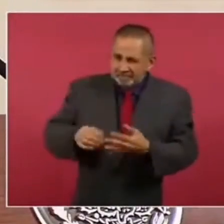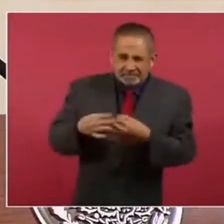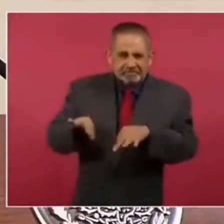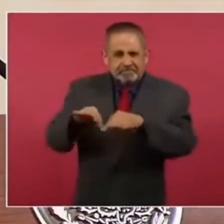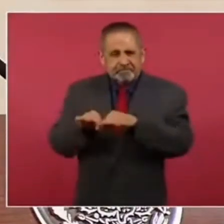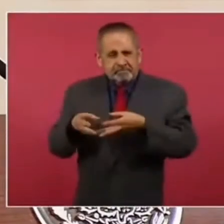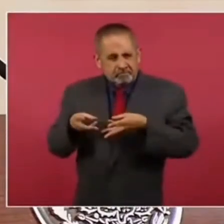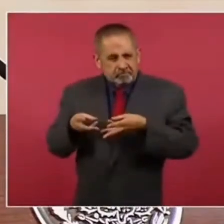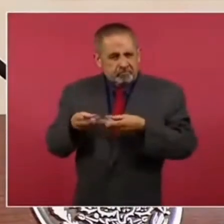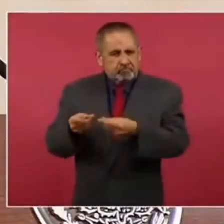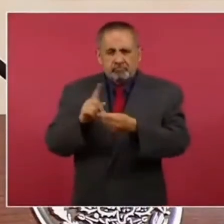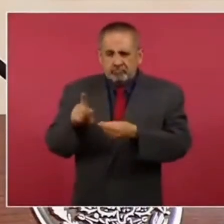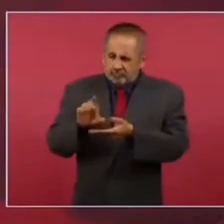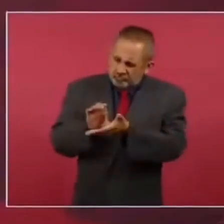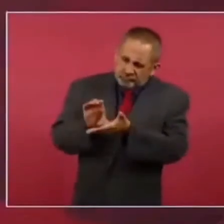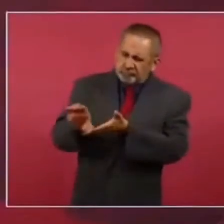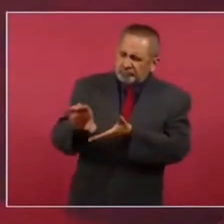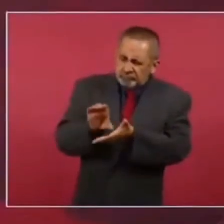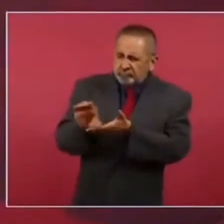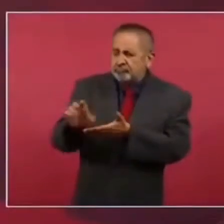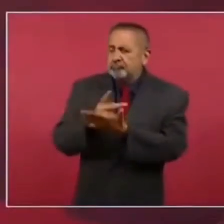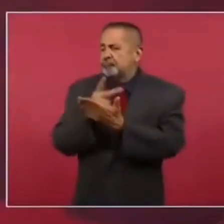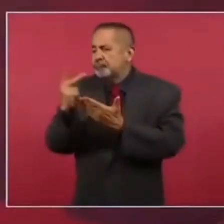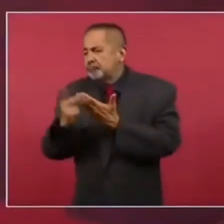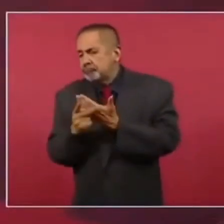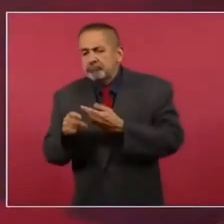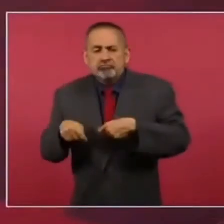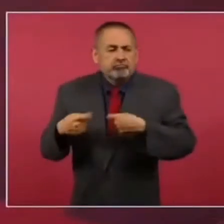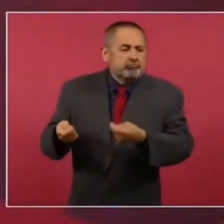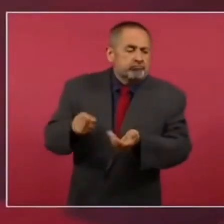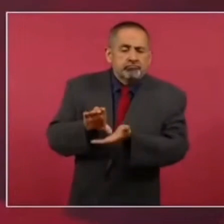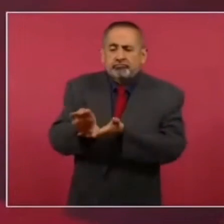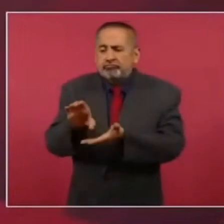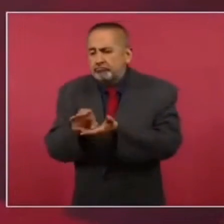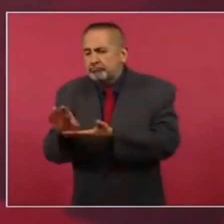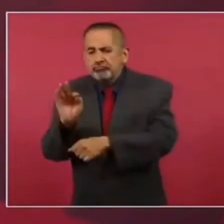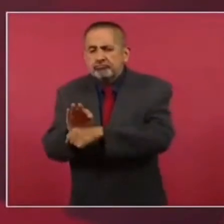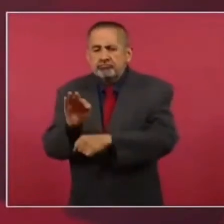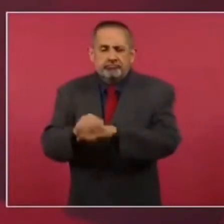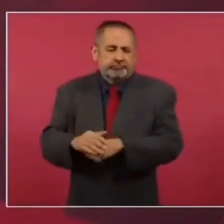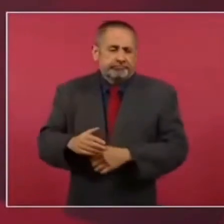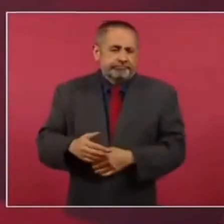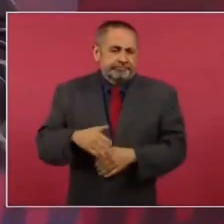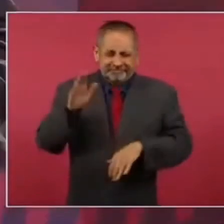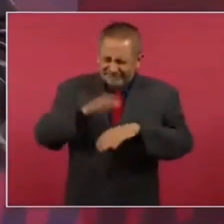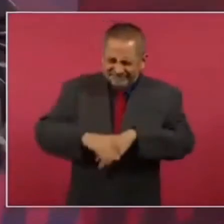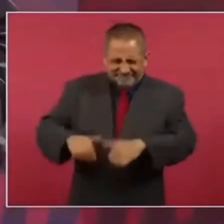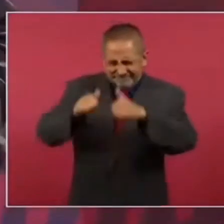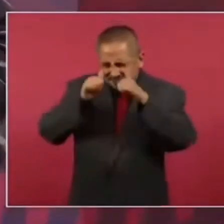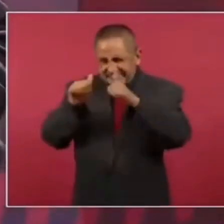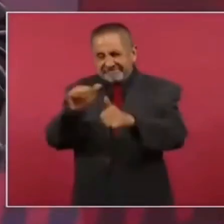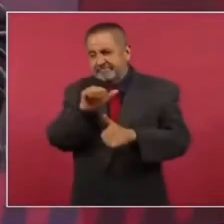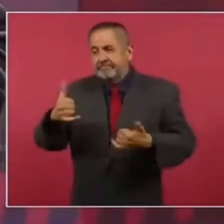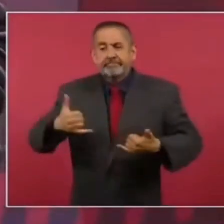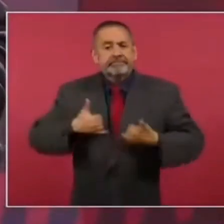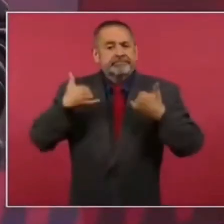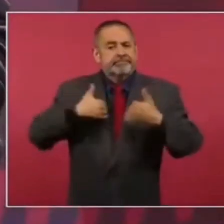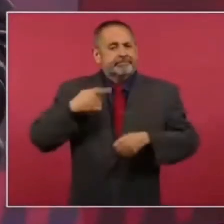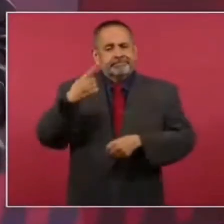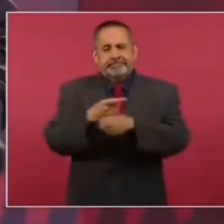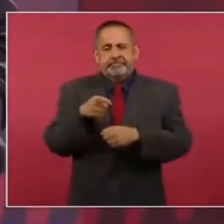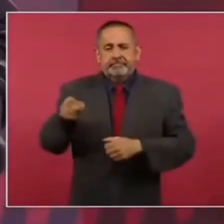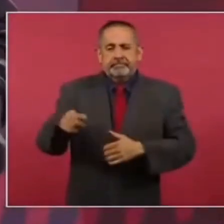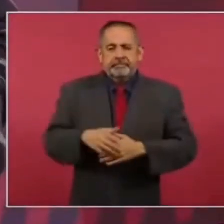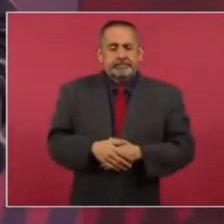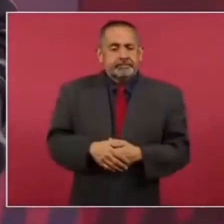porque no es gasto en programas de bienestar, como nunca se está atendiendo a los jóvenes. ¿Qué